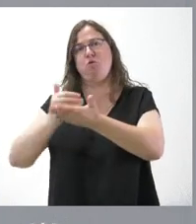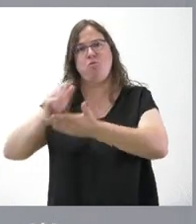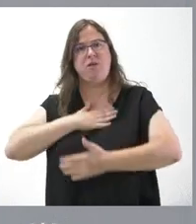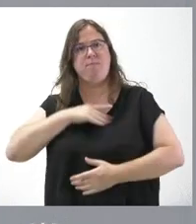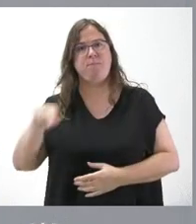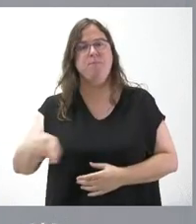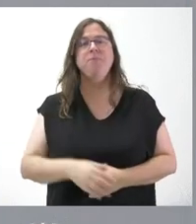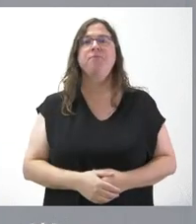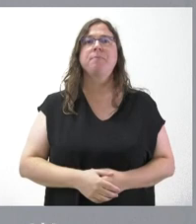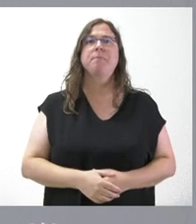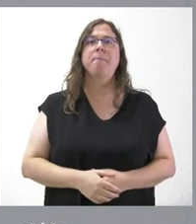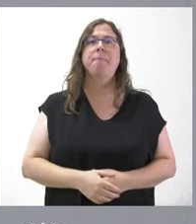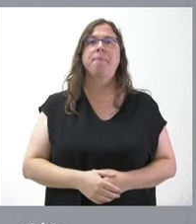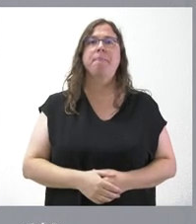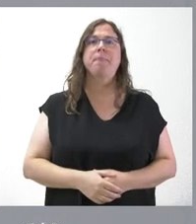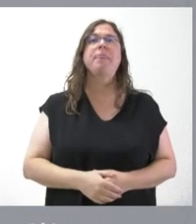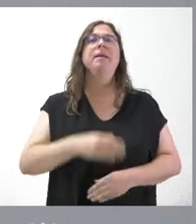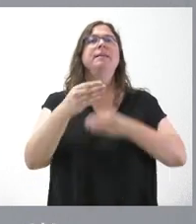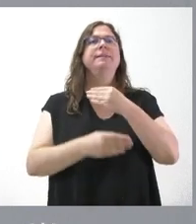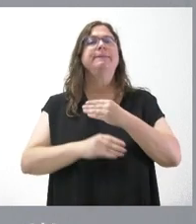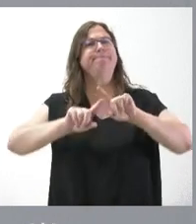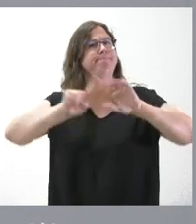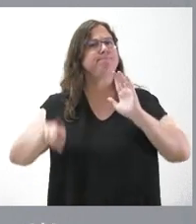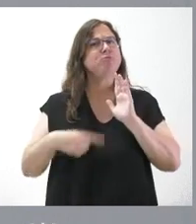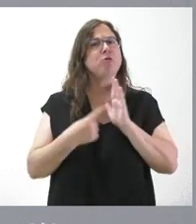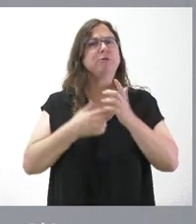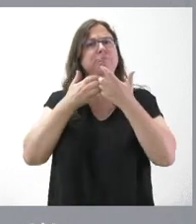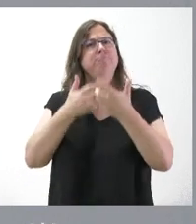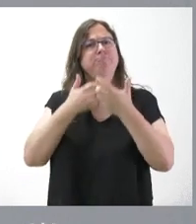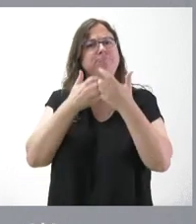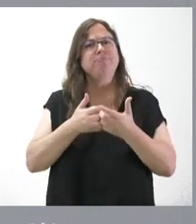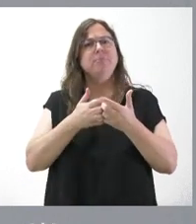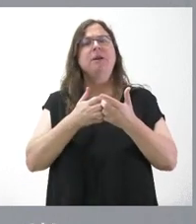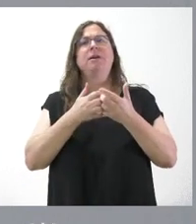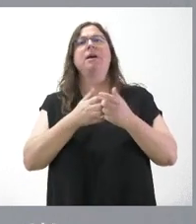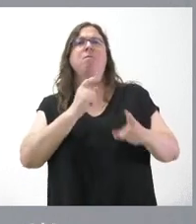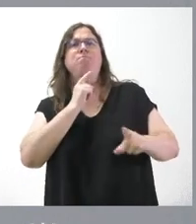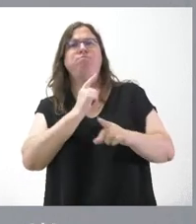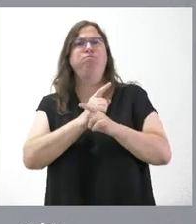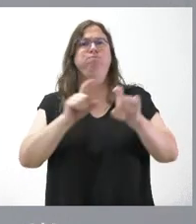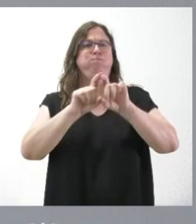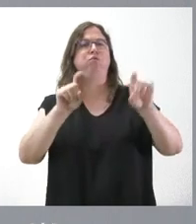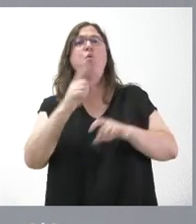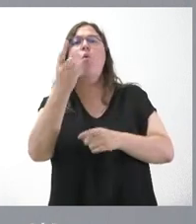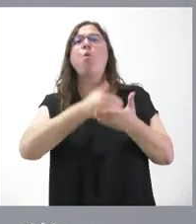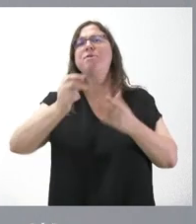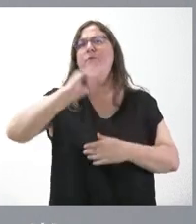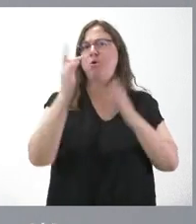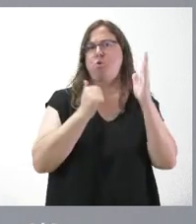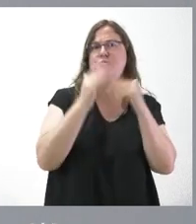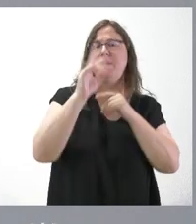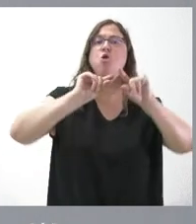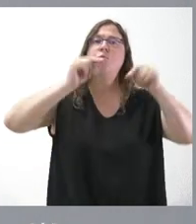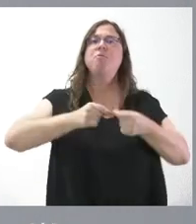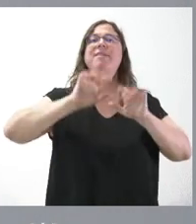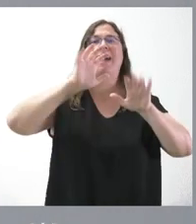Se va a llevar a cabo una lucha integral contra plagas y enfermedades forestales con una inversión de más de un millón de euros en las provincias de